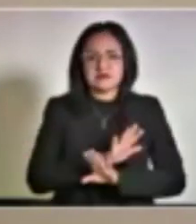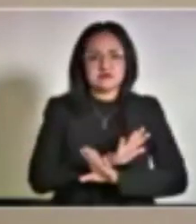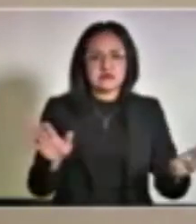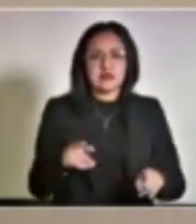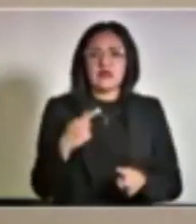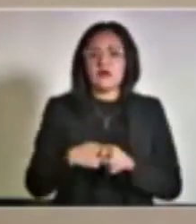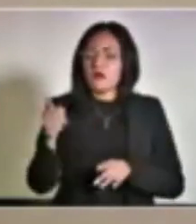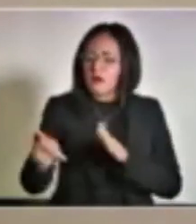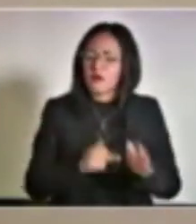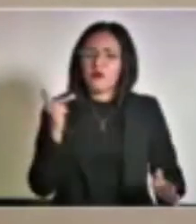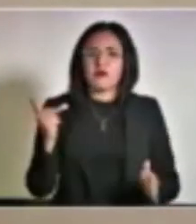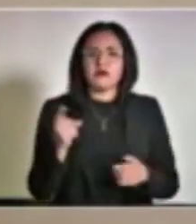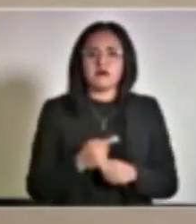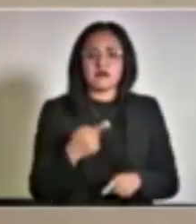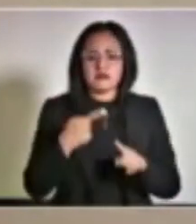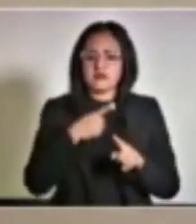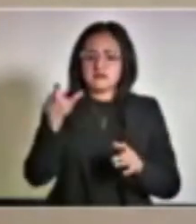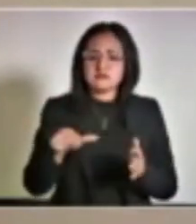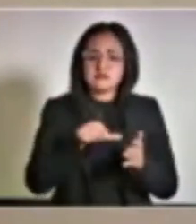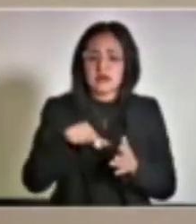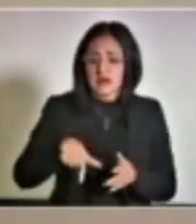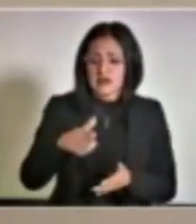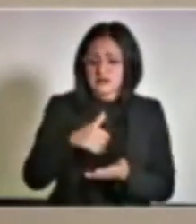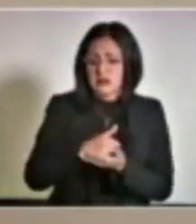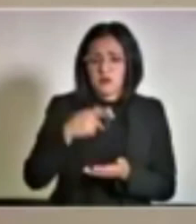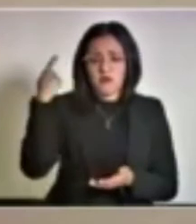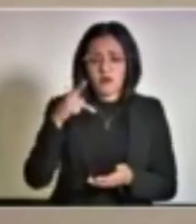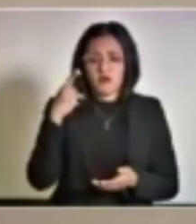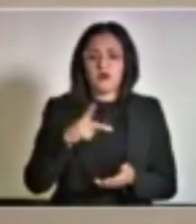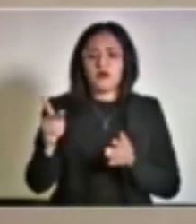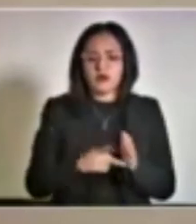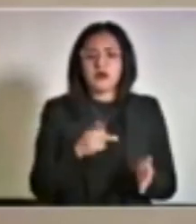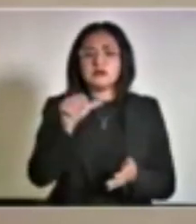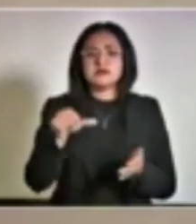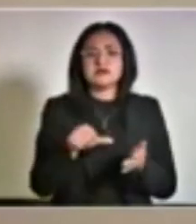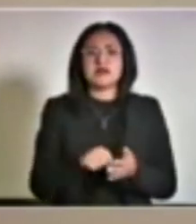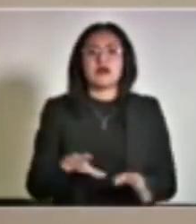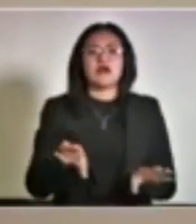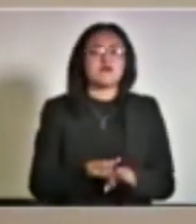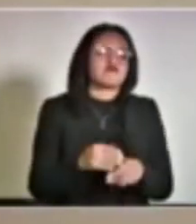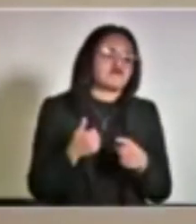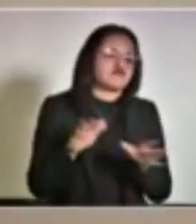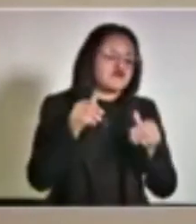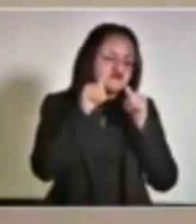nuevamente en el centro de esta ciudad hubiera un centro de impunidad.